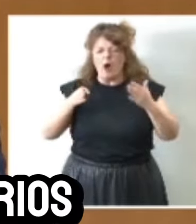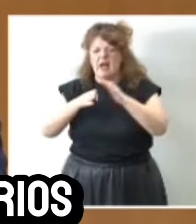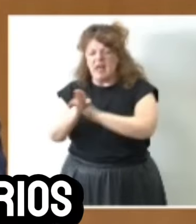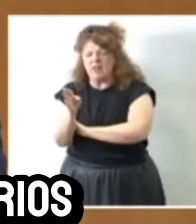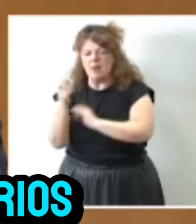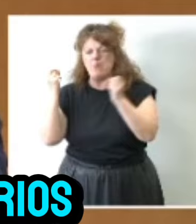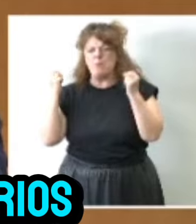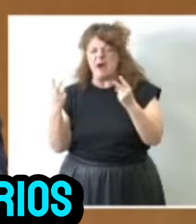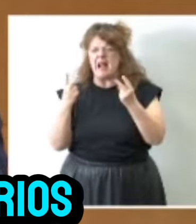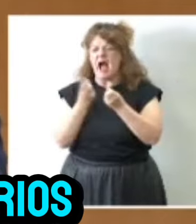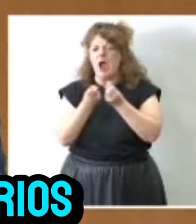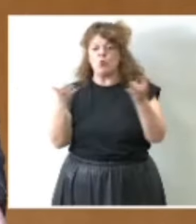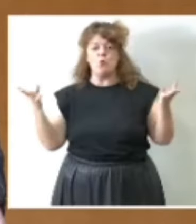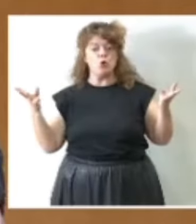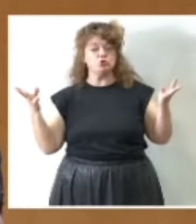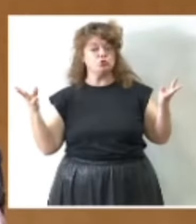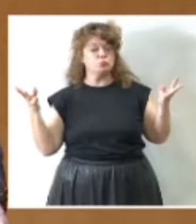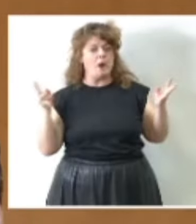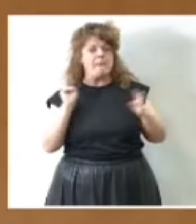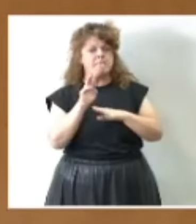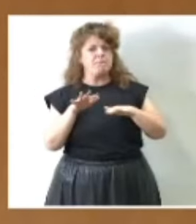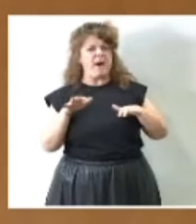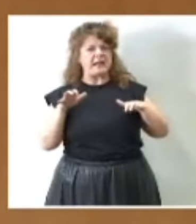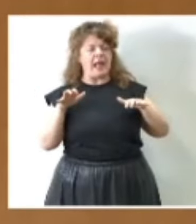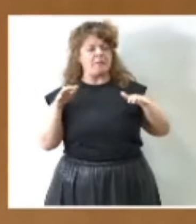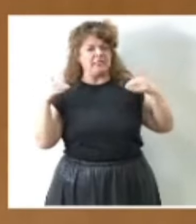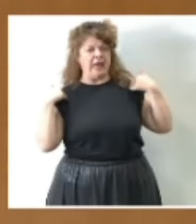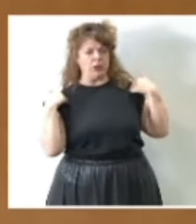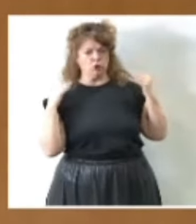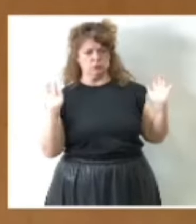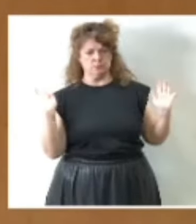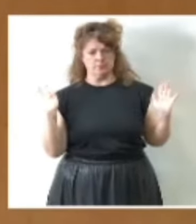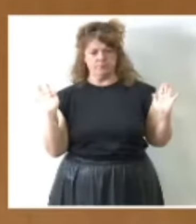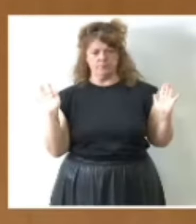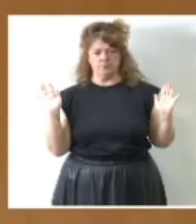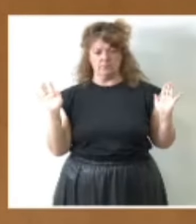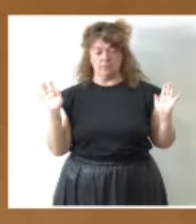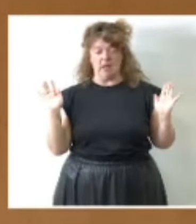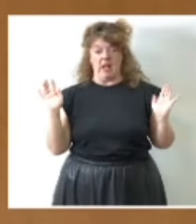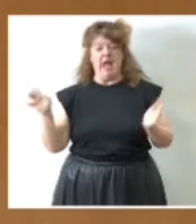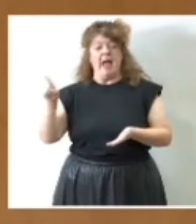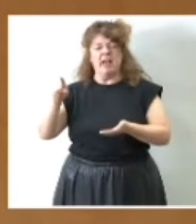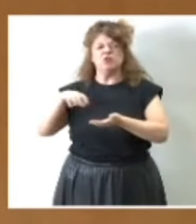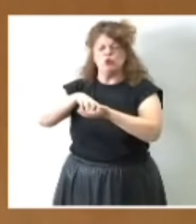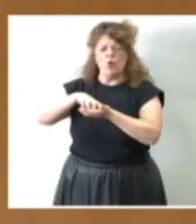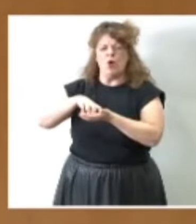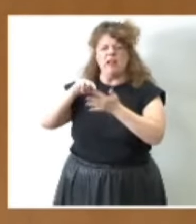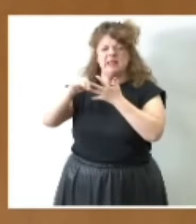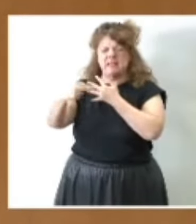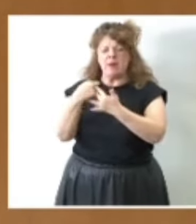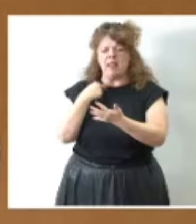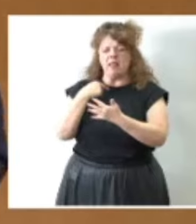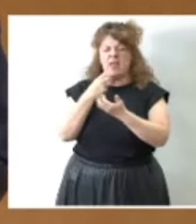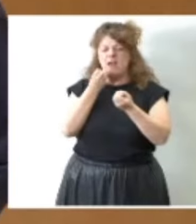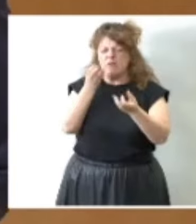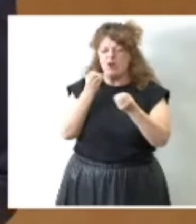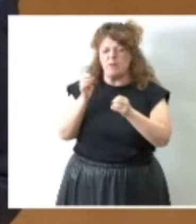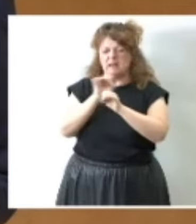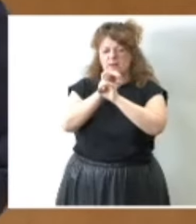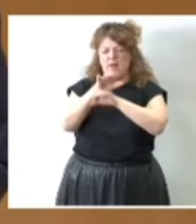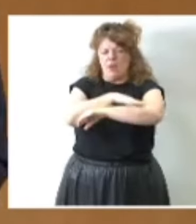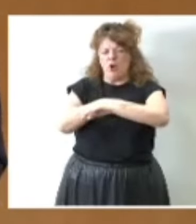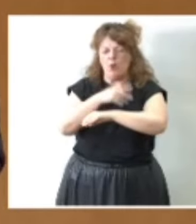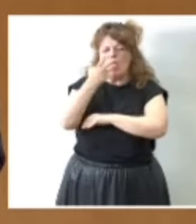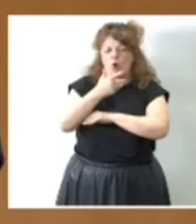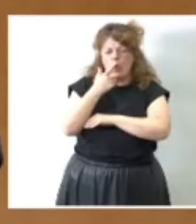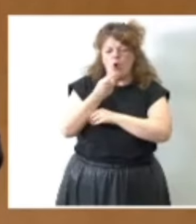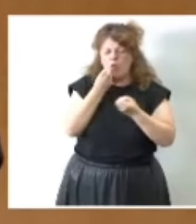para algunos parlamentarios. Sin lugar a dudas un nuevo avance en la transparencia informativa de este Gobierno. Conocemos los